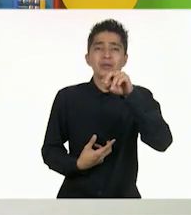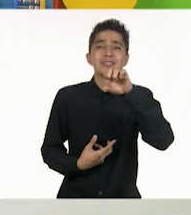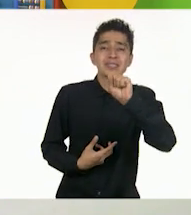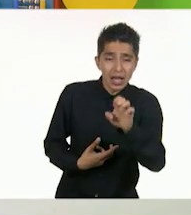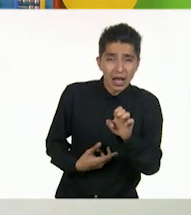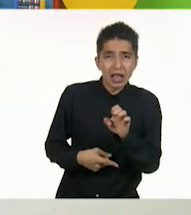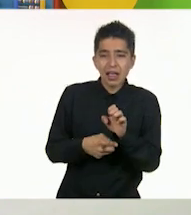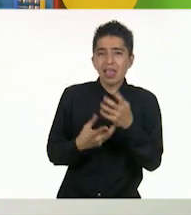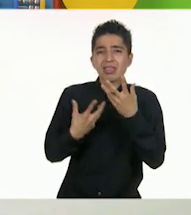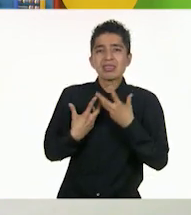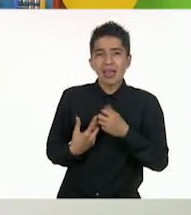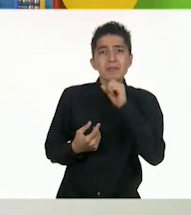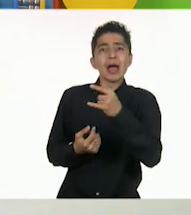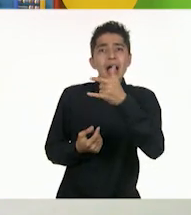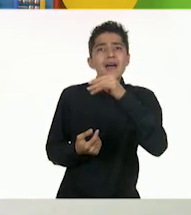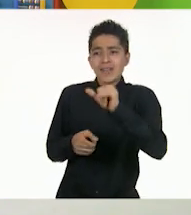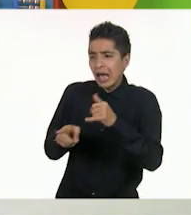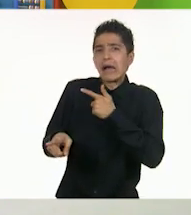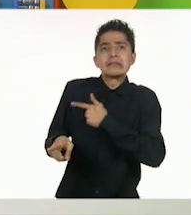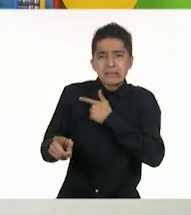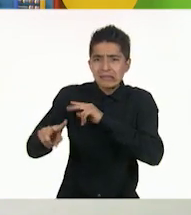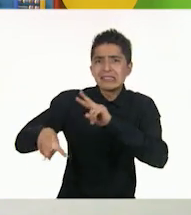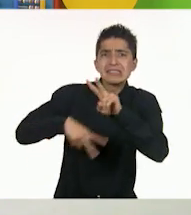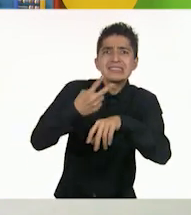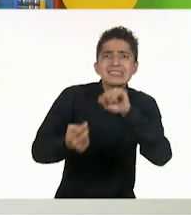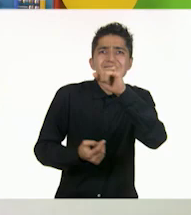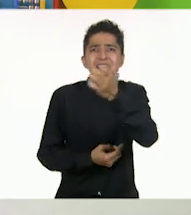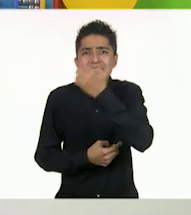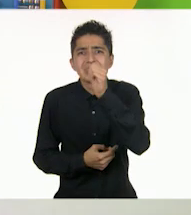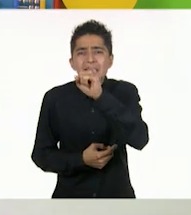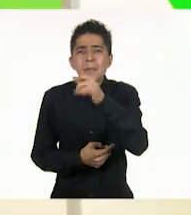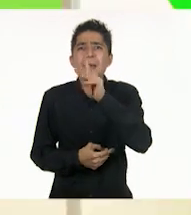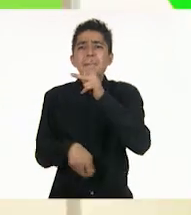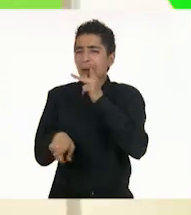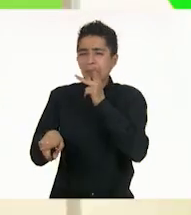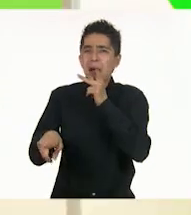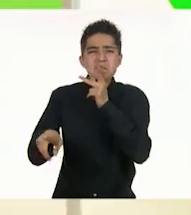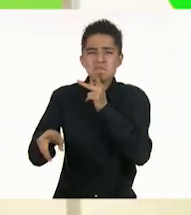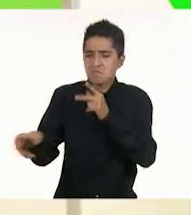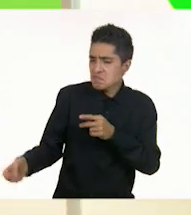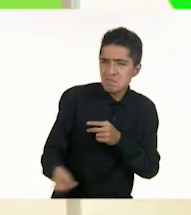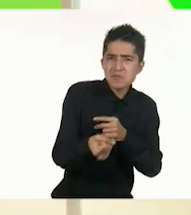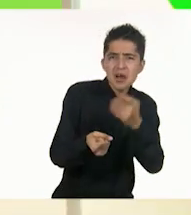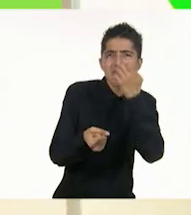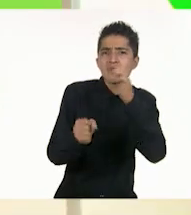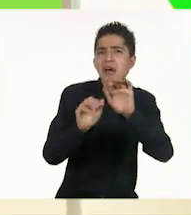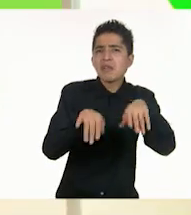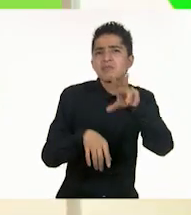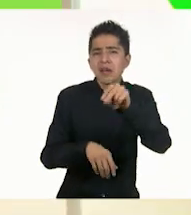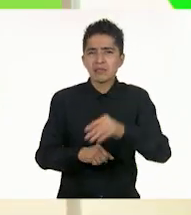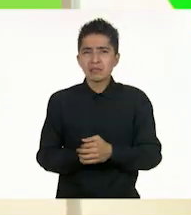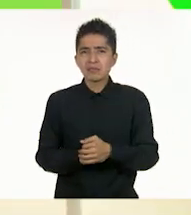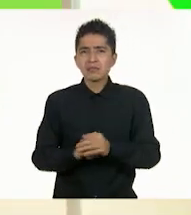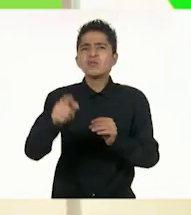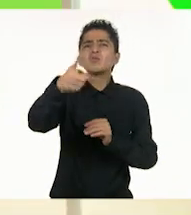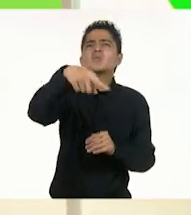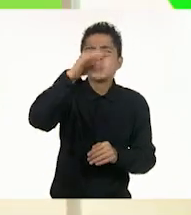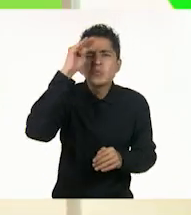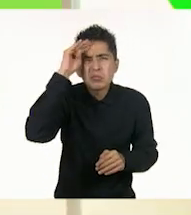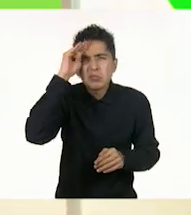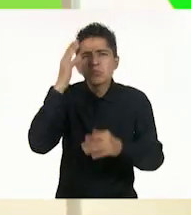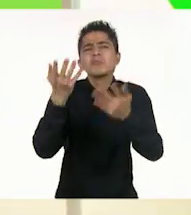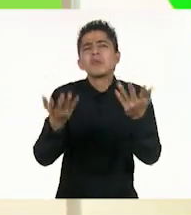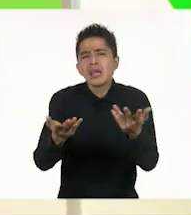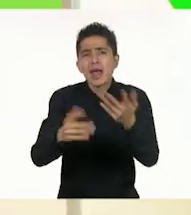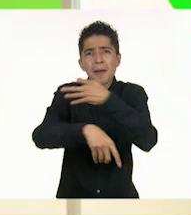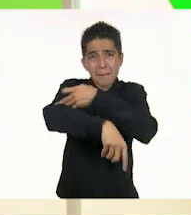porque a Gaby le gusta ir a la escuela y su papá no la lleva. ¿Y ustedes, amigos, qué piensan? Platíquenlo ahora